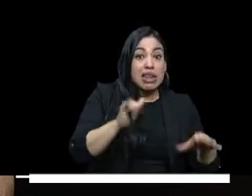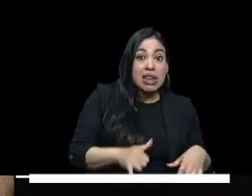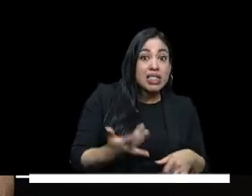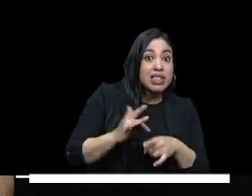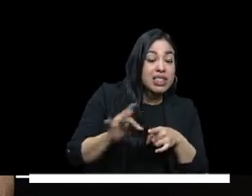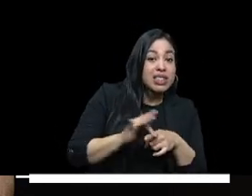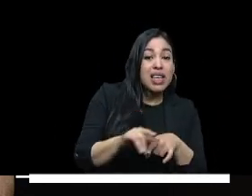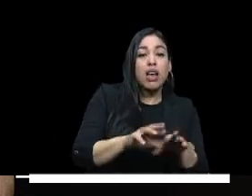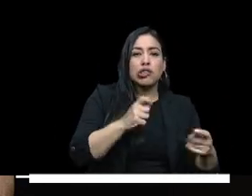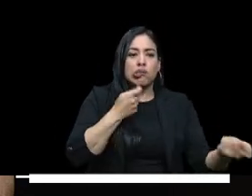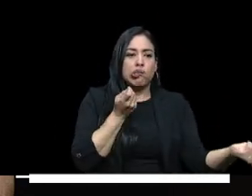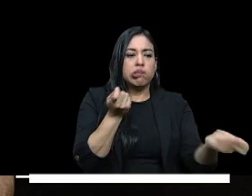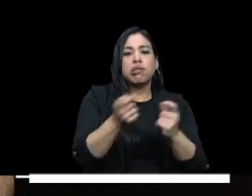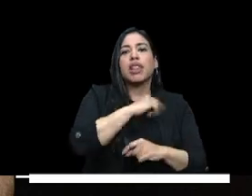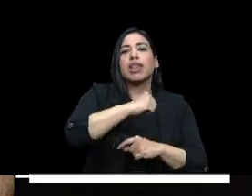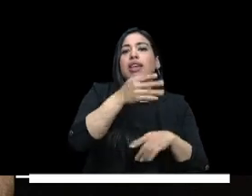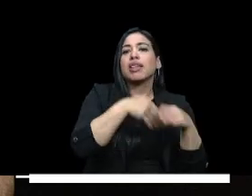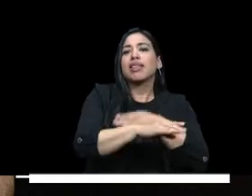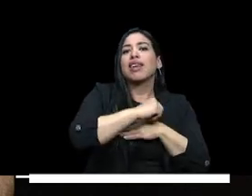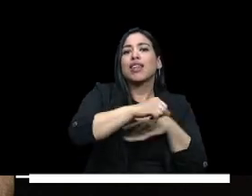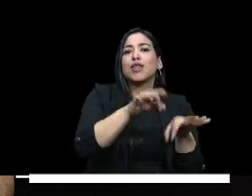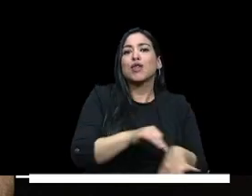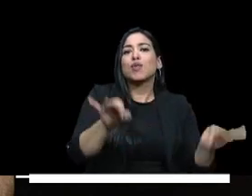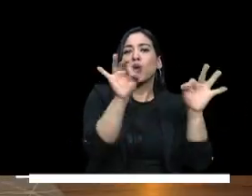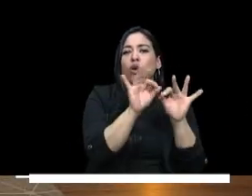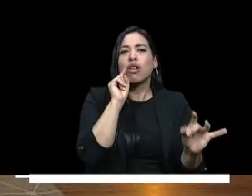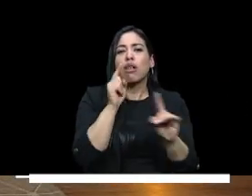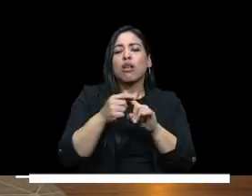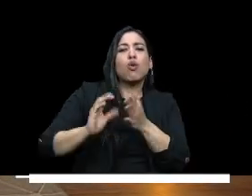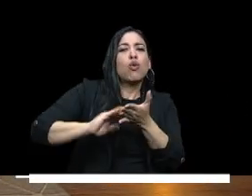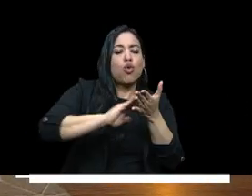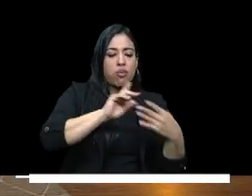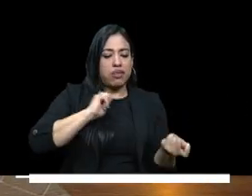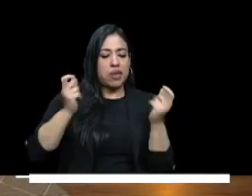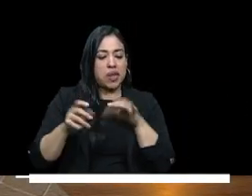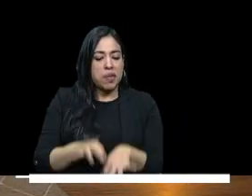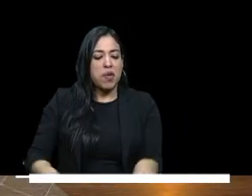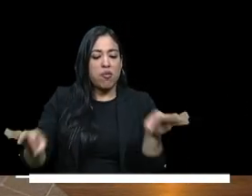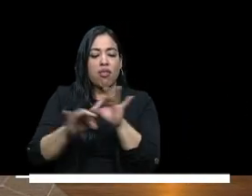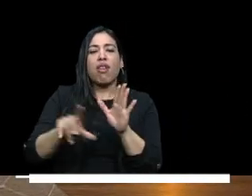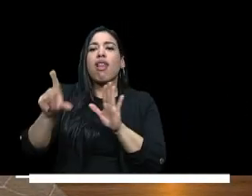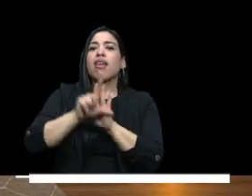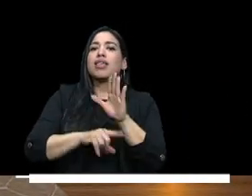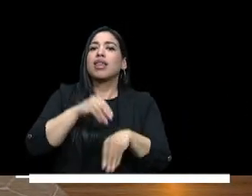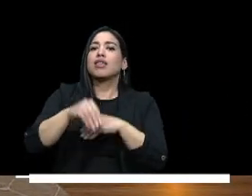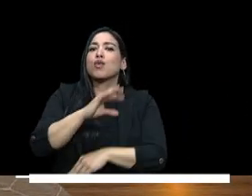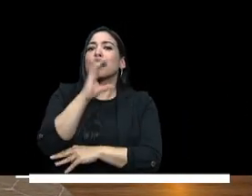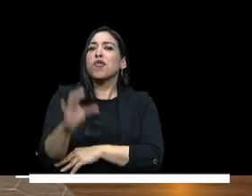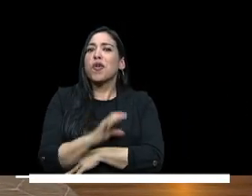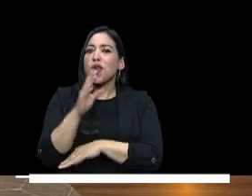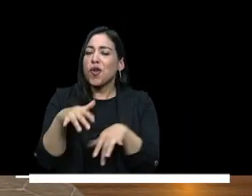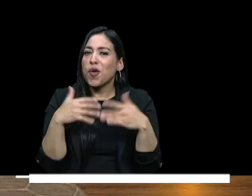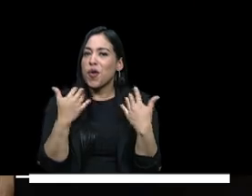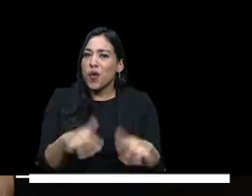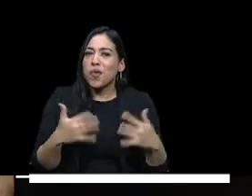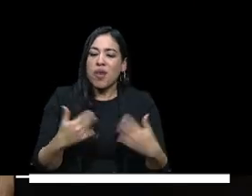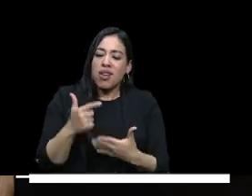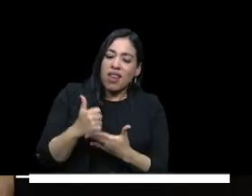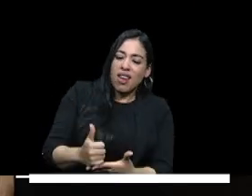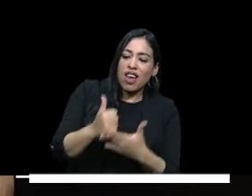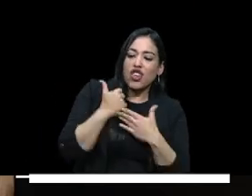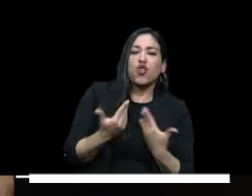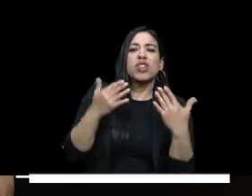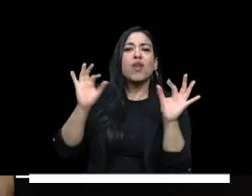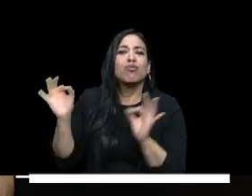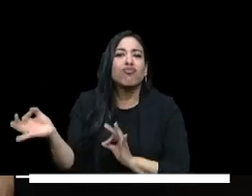esta visión de regular el derecho fundamental buscar un cambio importante en la legislación colombiana un marco que nos permita